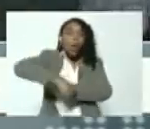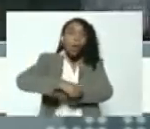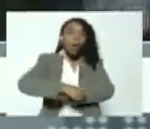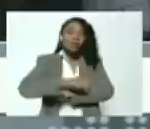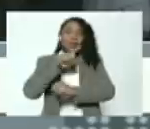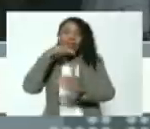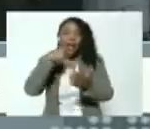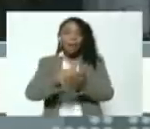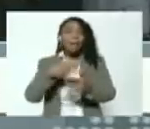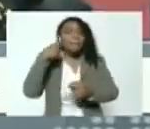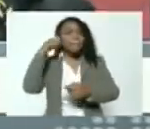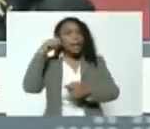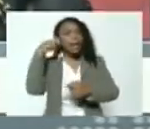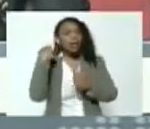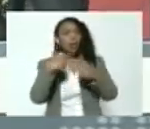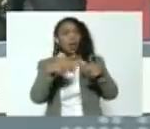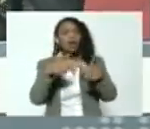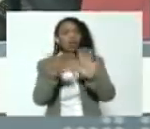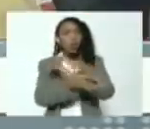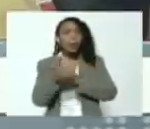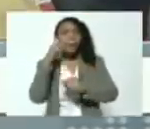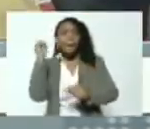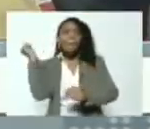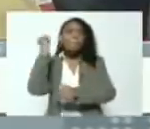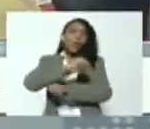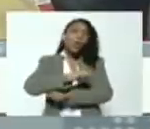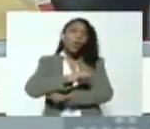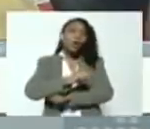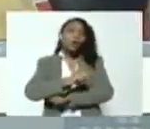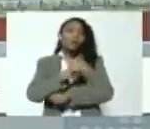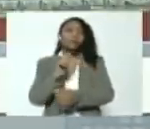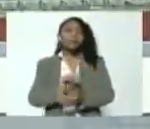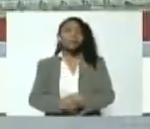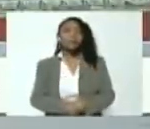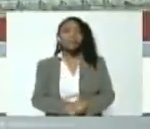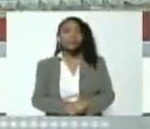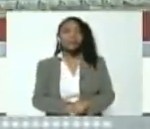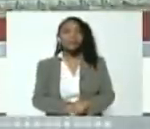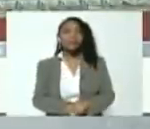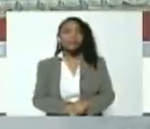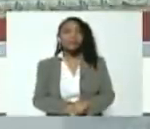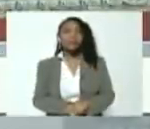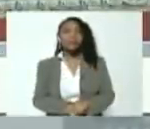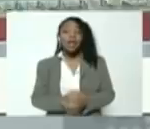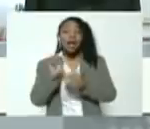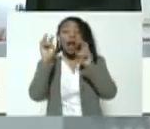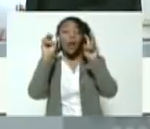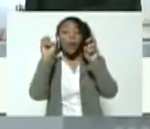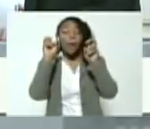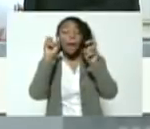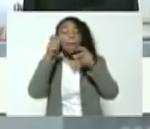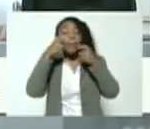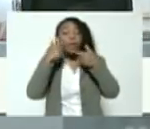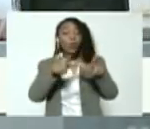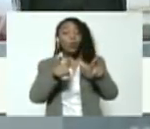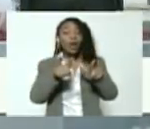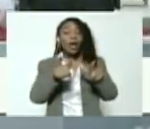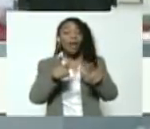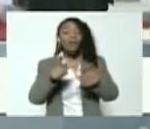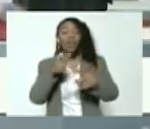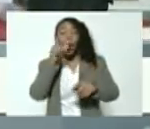llama la película Nico Maduro de Tumbar. Es la nueva película de Steven Seagal.